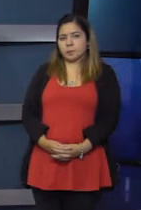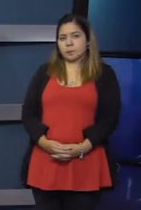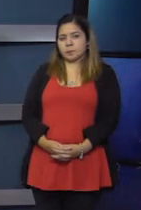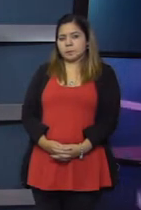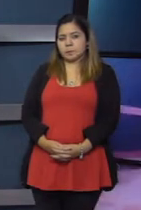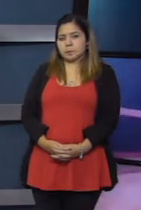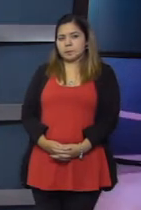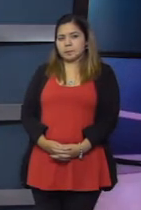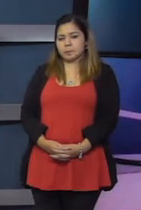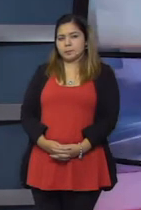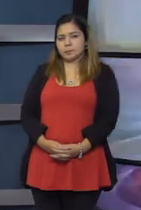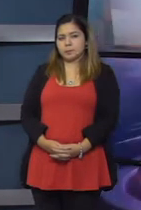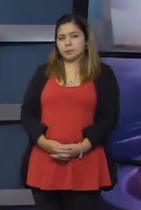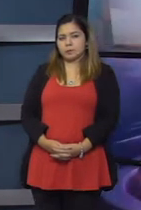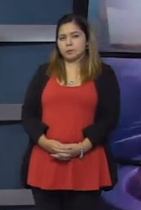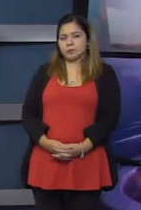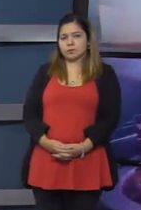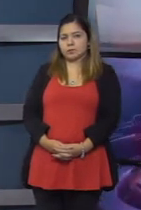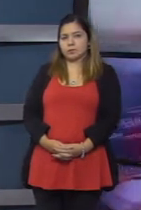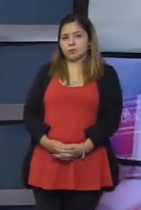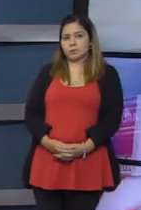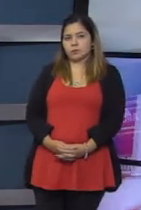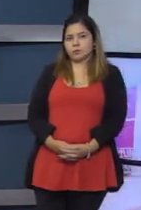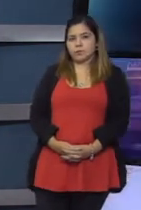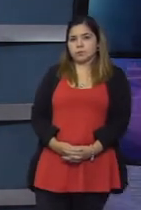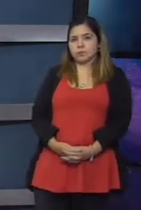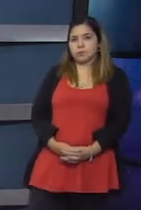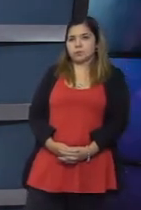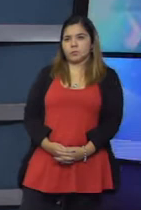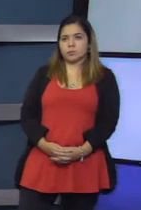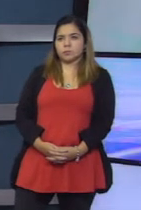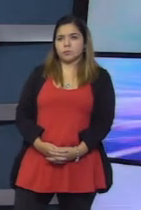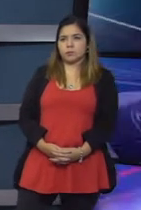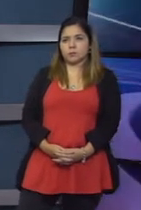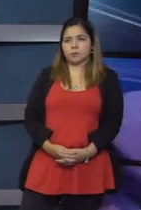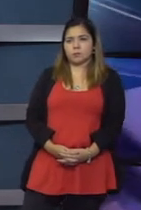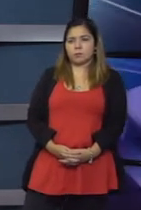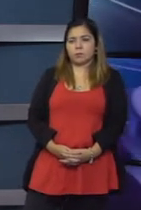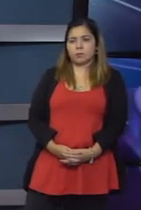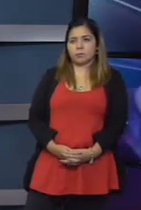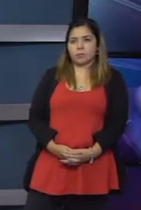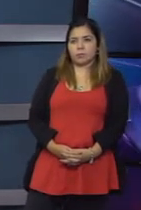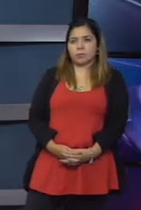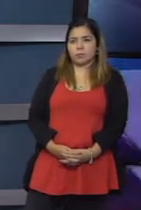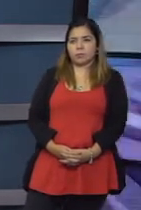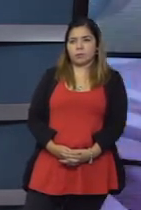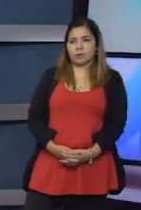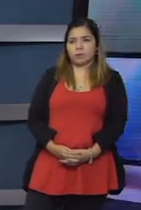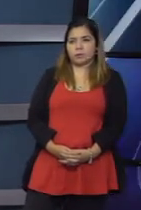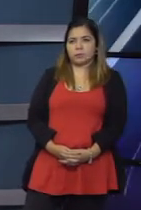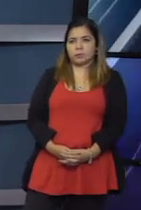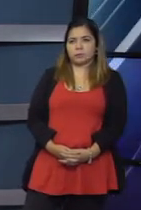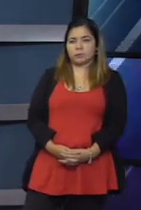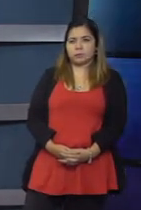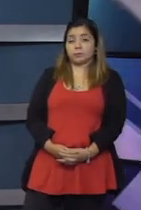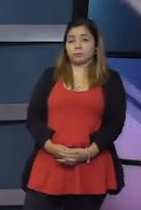de 600 mil pesos aproximadamente para las autoridades? porcentaje superan al sueldo de un ministro, por ejemplo? Dos veces